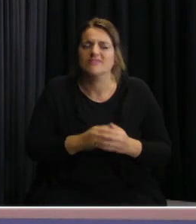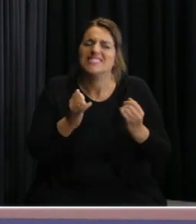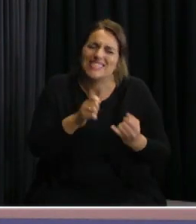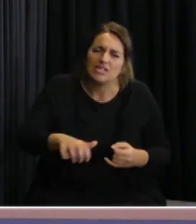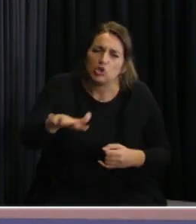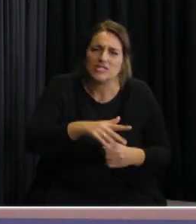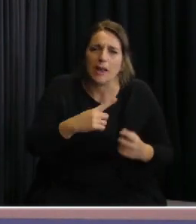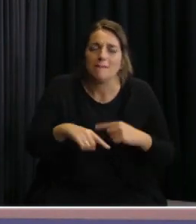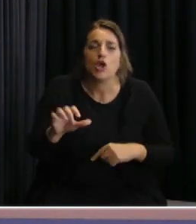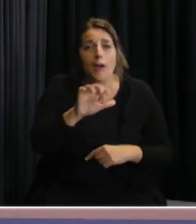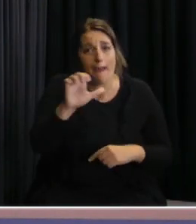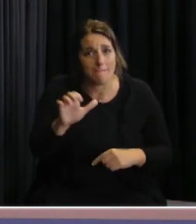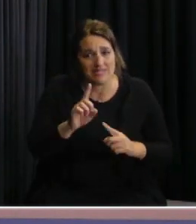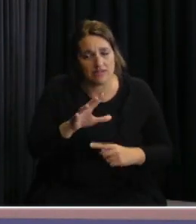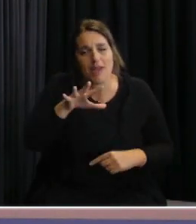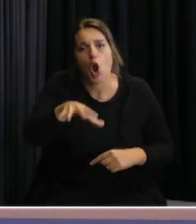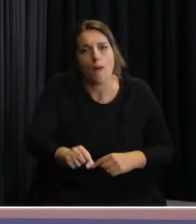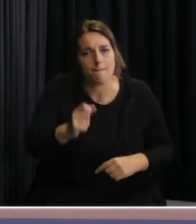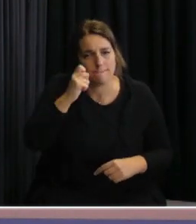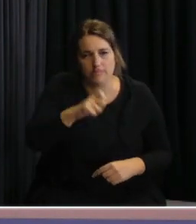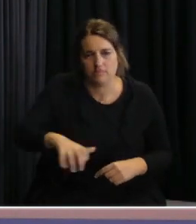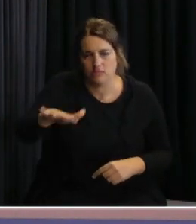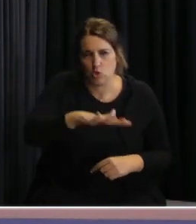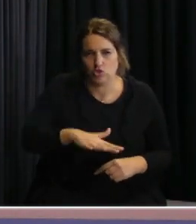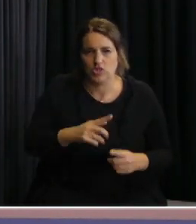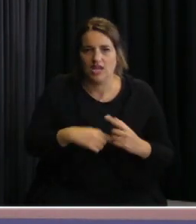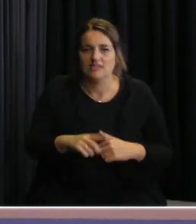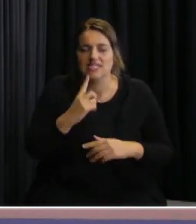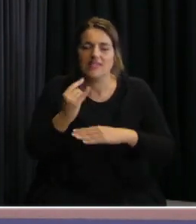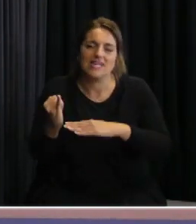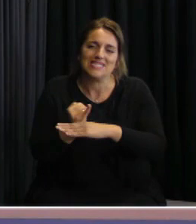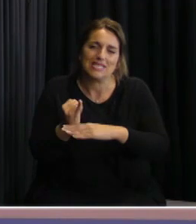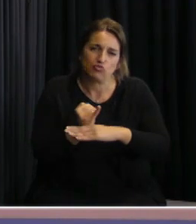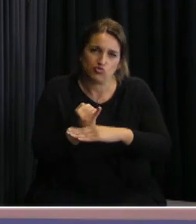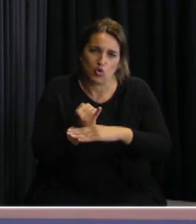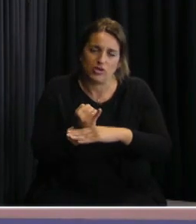empresarial, el compromiso social de las instituciones